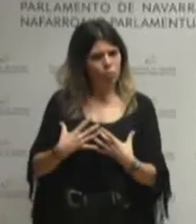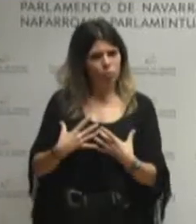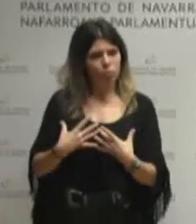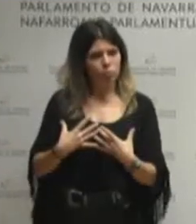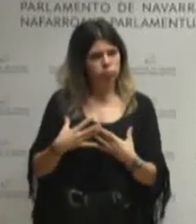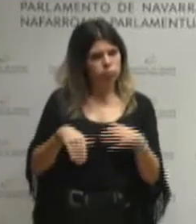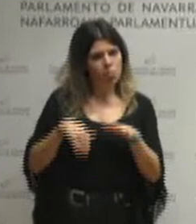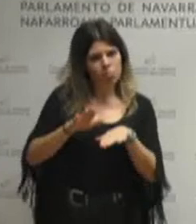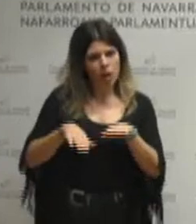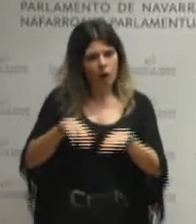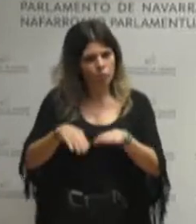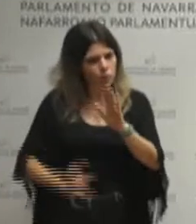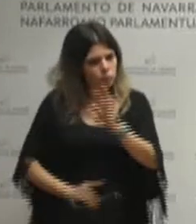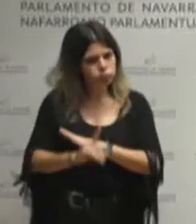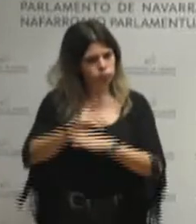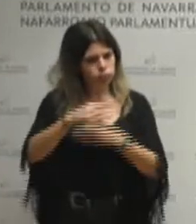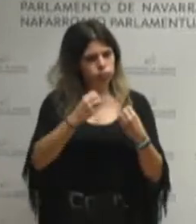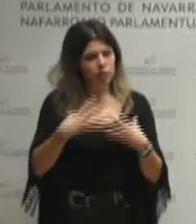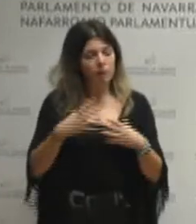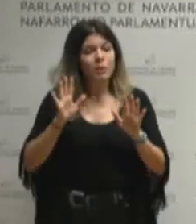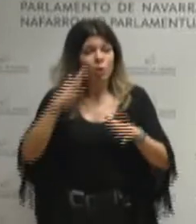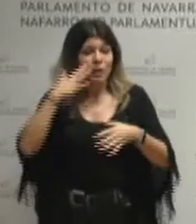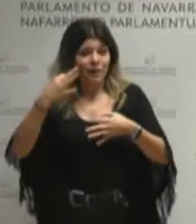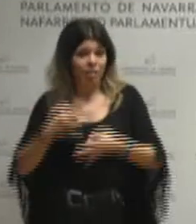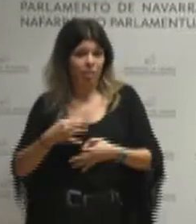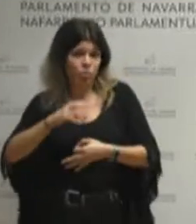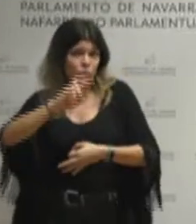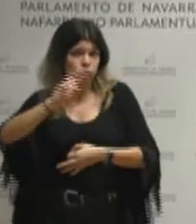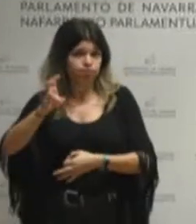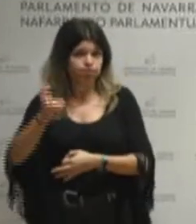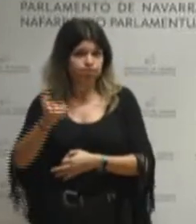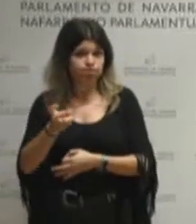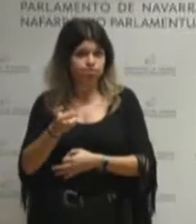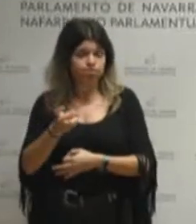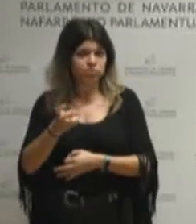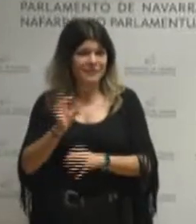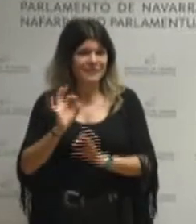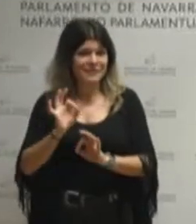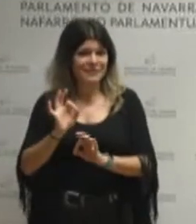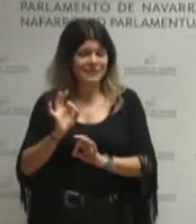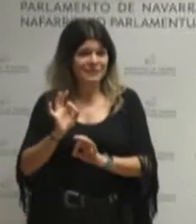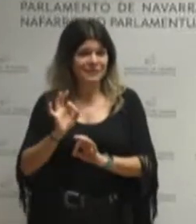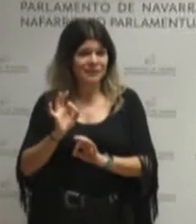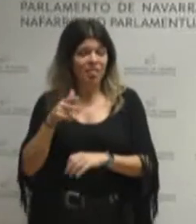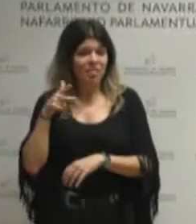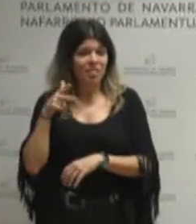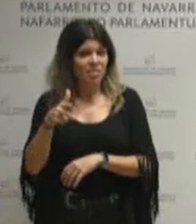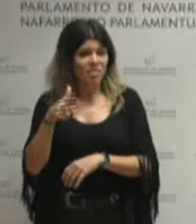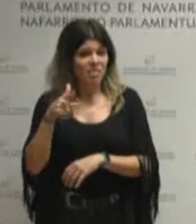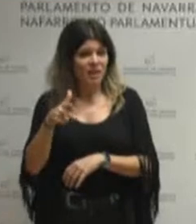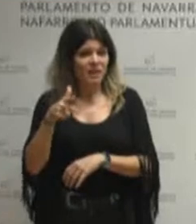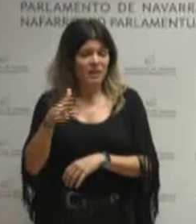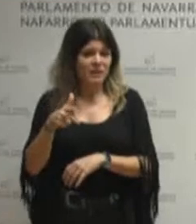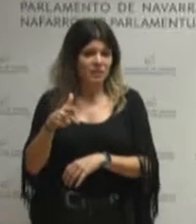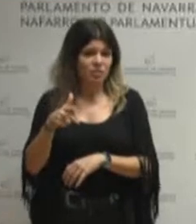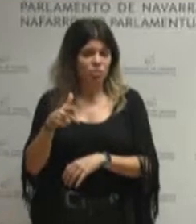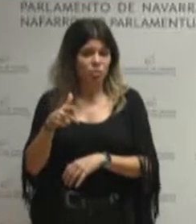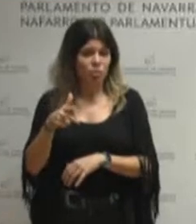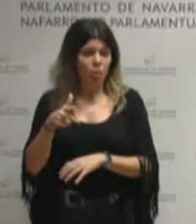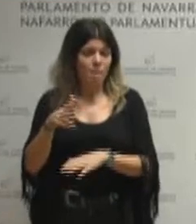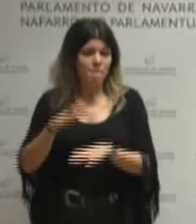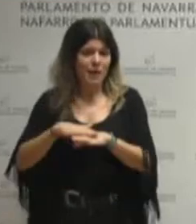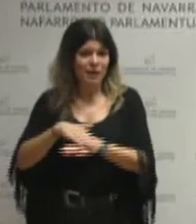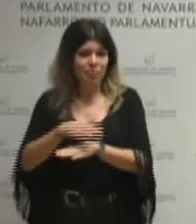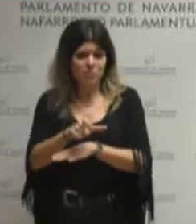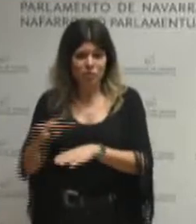buena dirección pero hay otra realidad también y es que no está garantizado el derecho subjetivo para todas